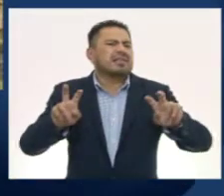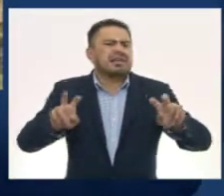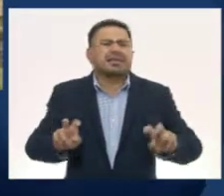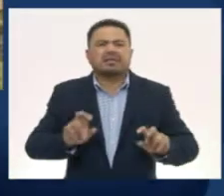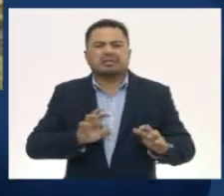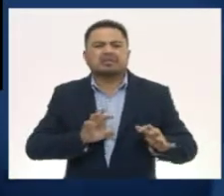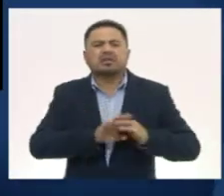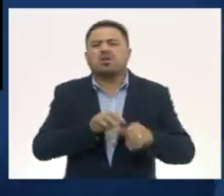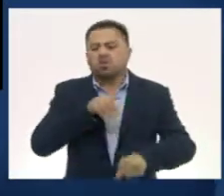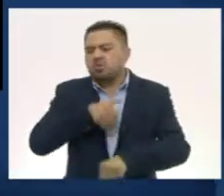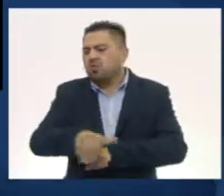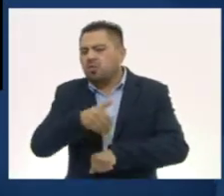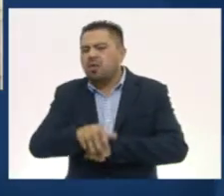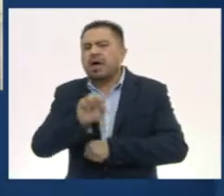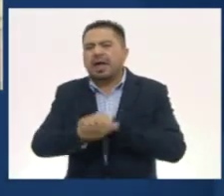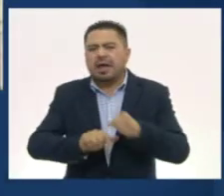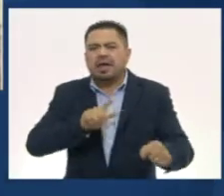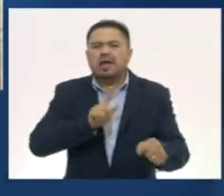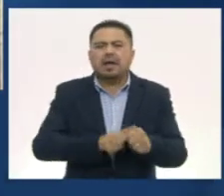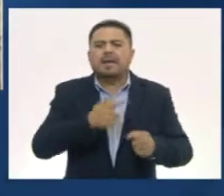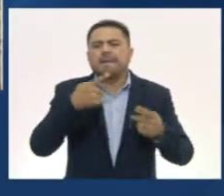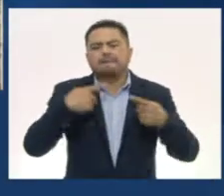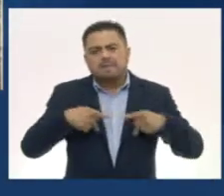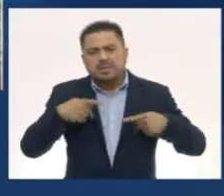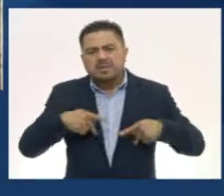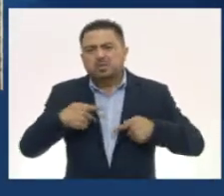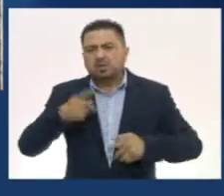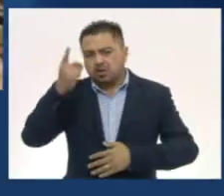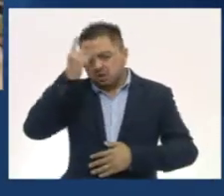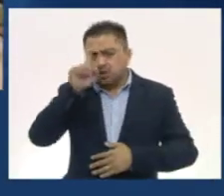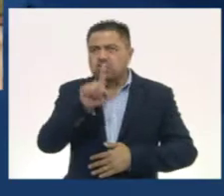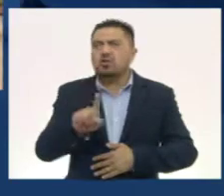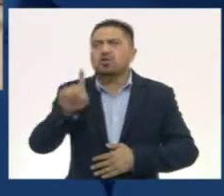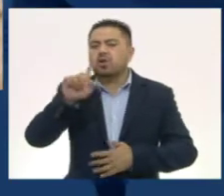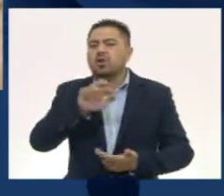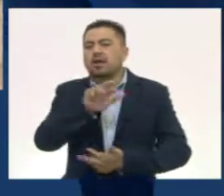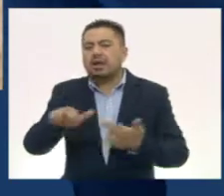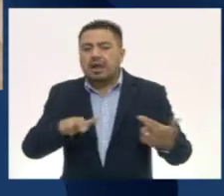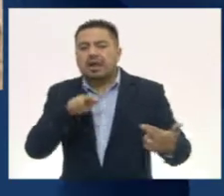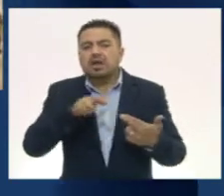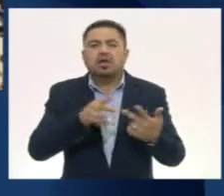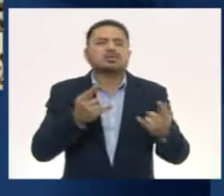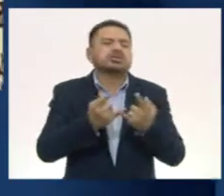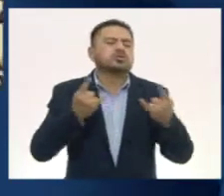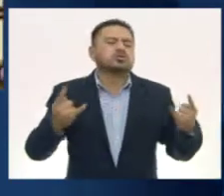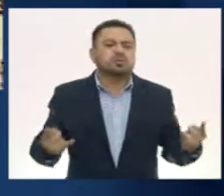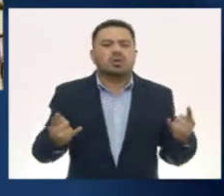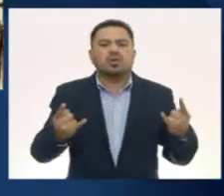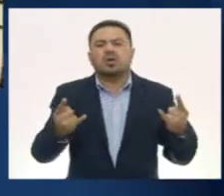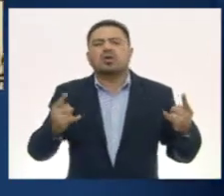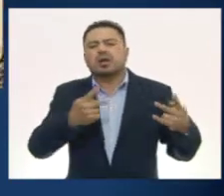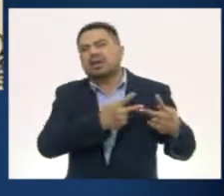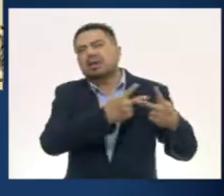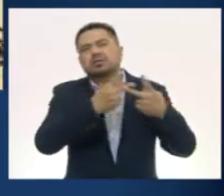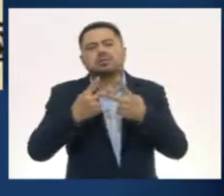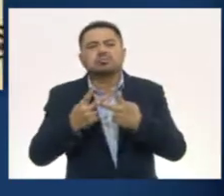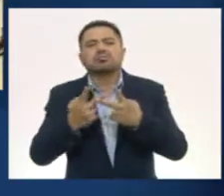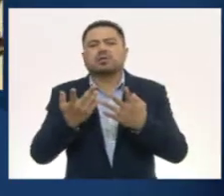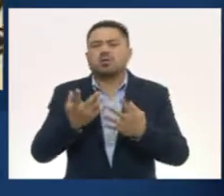requiriera números, animales, hombres, dioses, regiones, historia, astronomía,